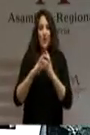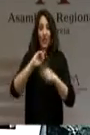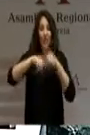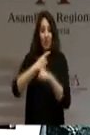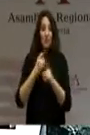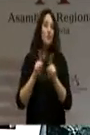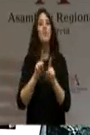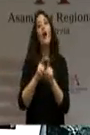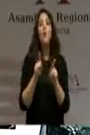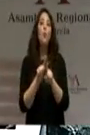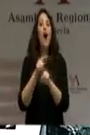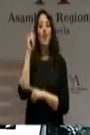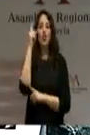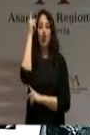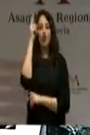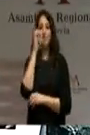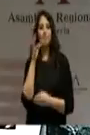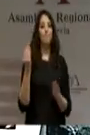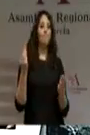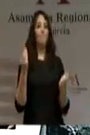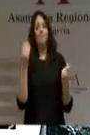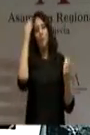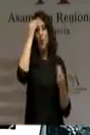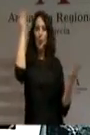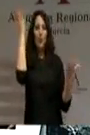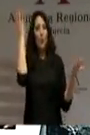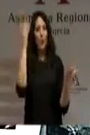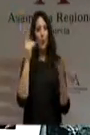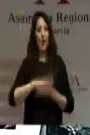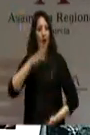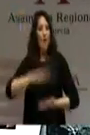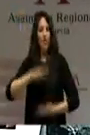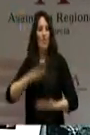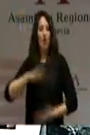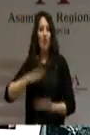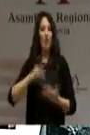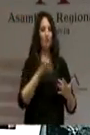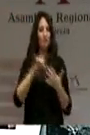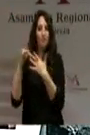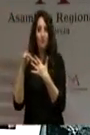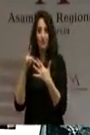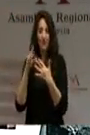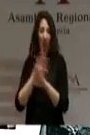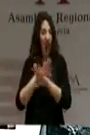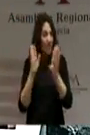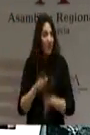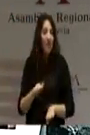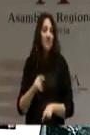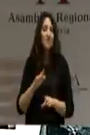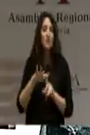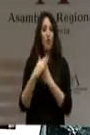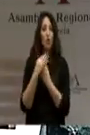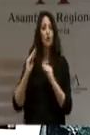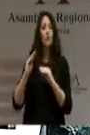un dios, capaz de cualquier cosa. Esta ha sido la crónica largamente anunciada de una retirada en toda